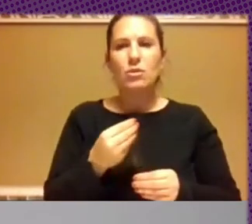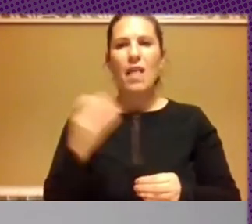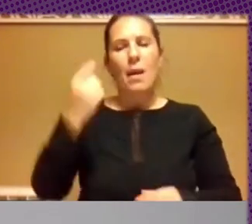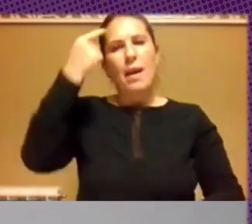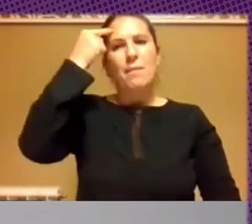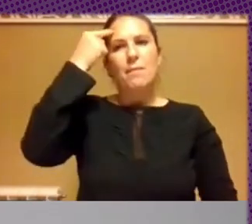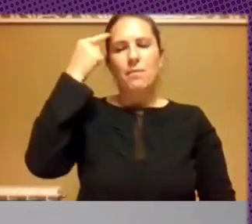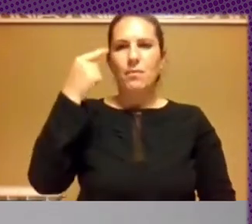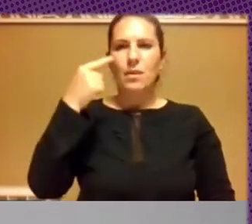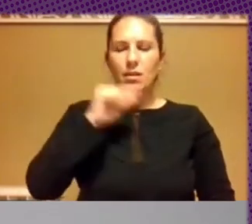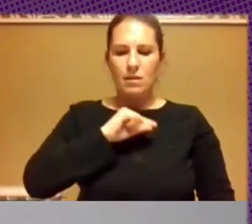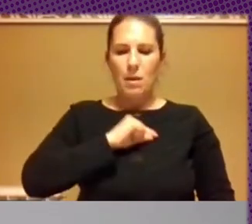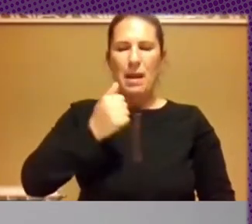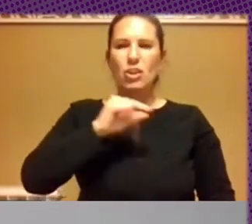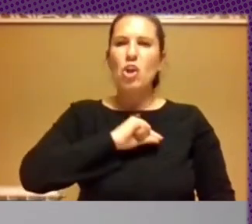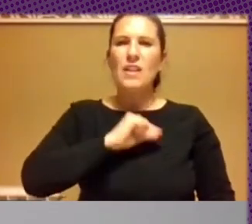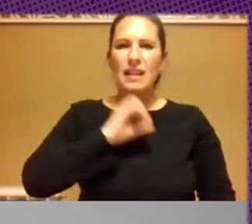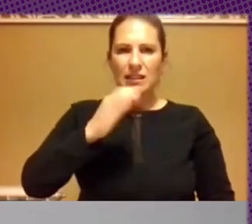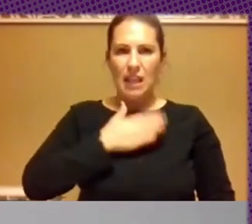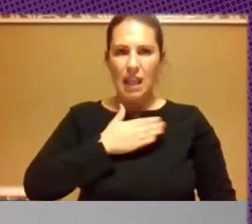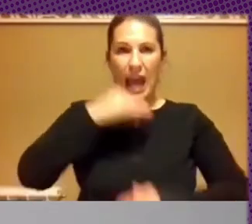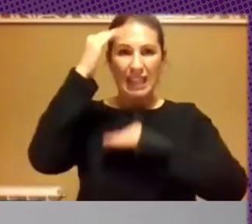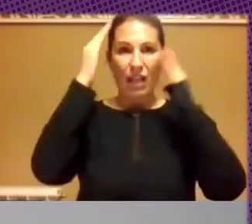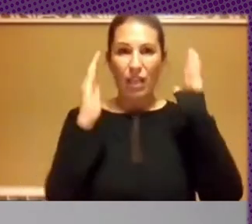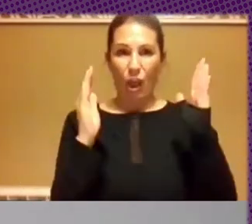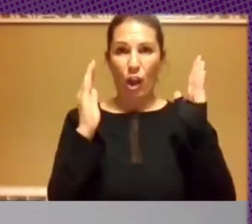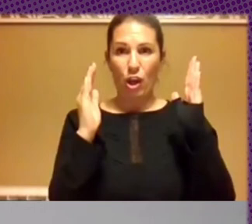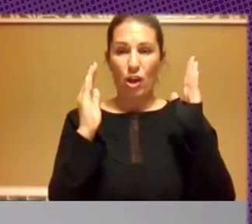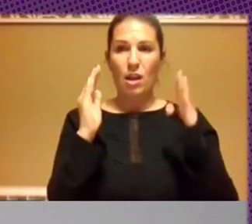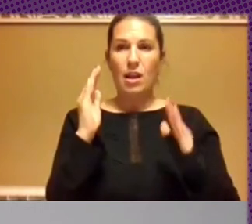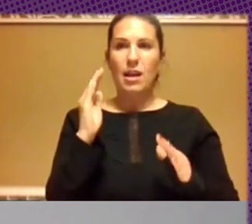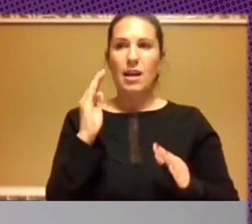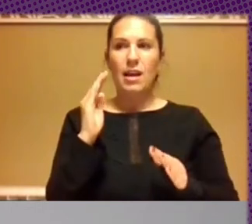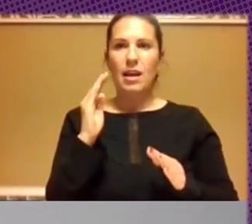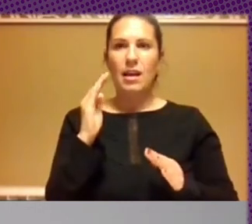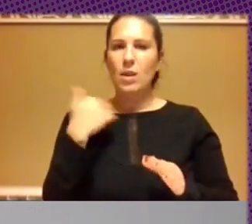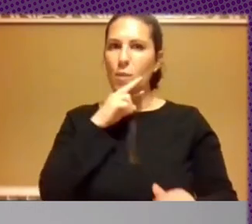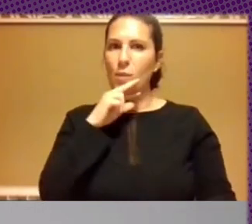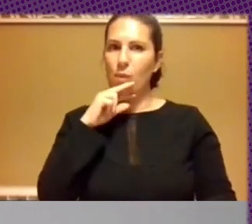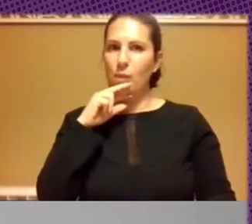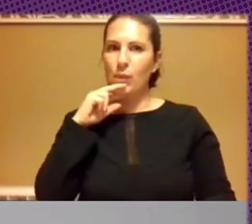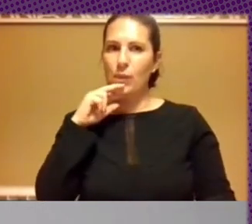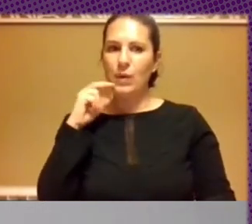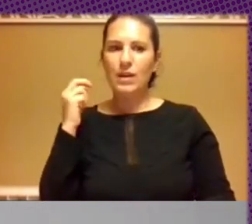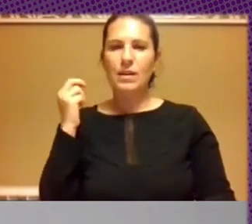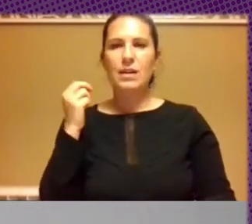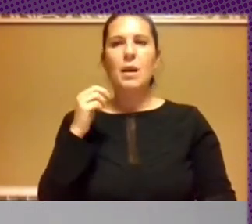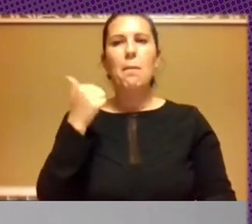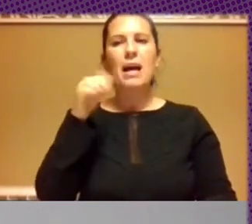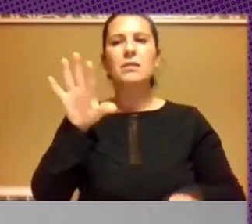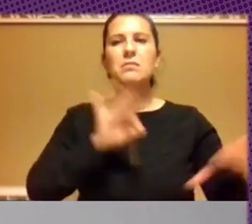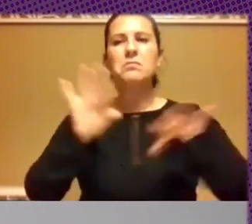ser mucho más conscientes de que nuestra atención es un bien muy escaso y muy valioso y ser mucho más selectivas y